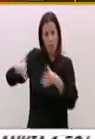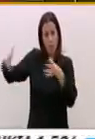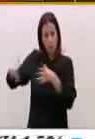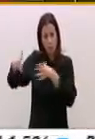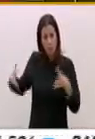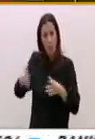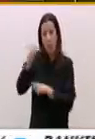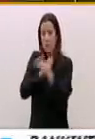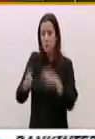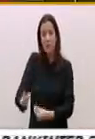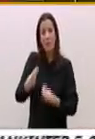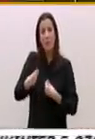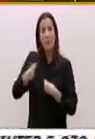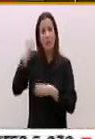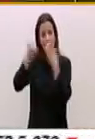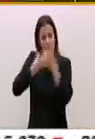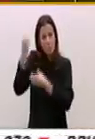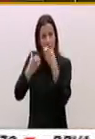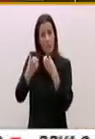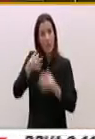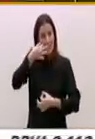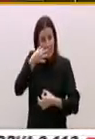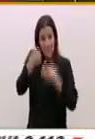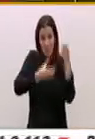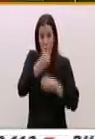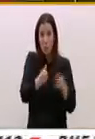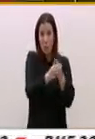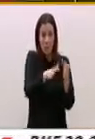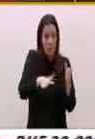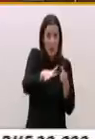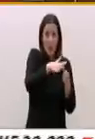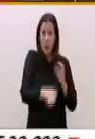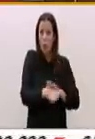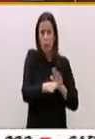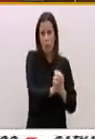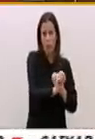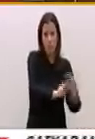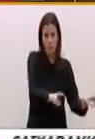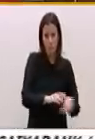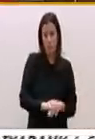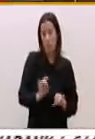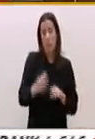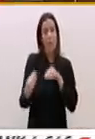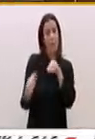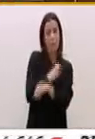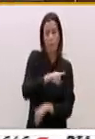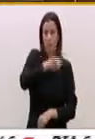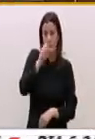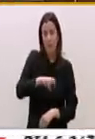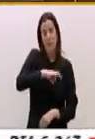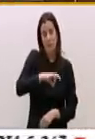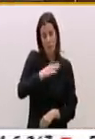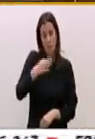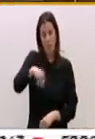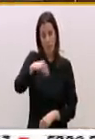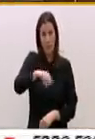relegando a los auténticos agricultores y agricultoras a la penuria de supervivencia. Igual que hay desacuerdos, señoría, señor presidente, con